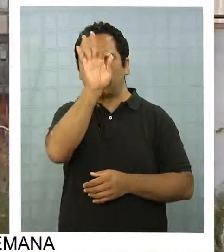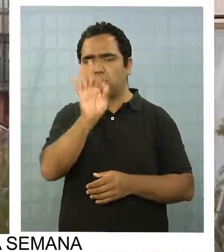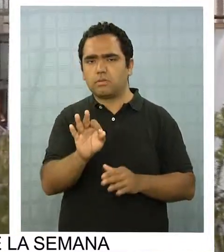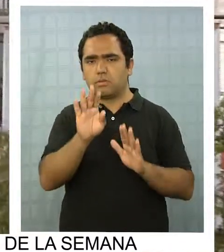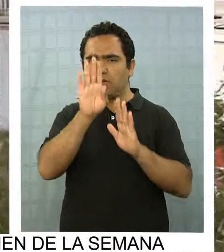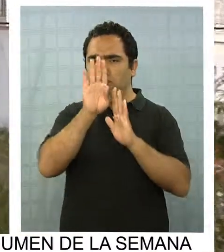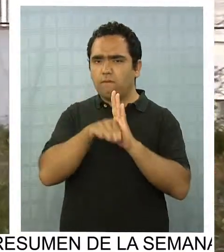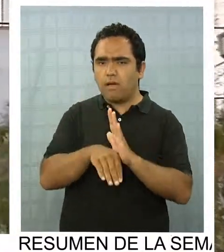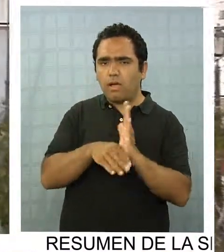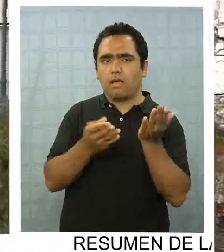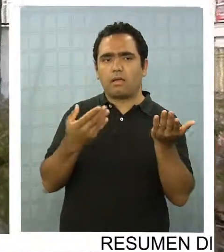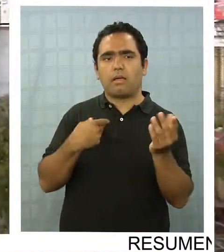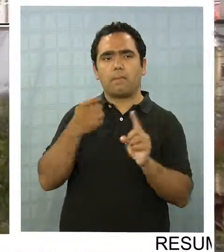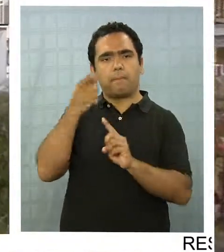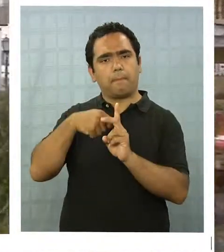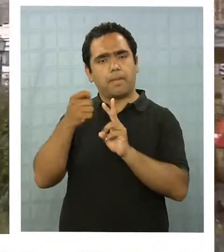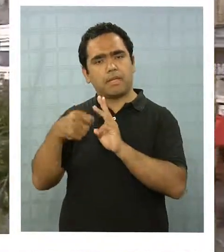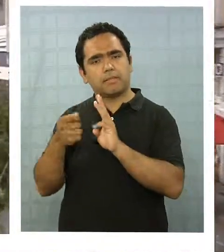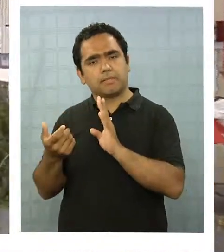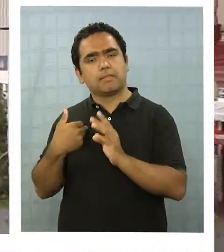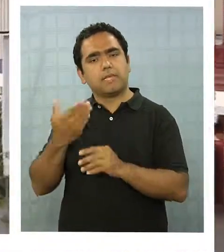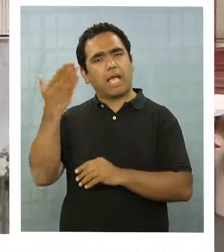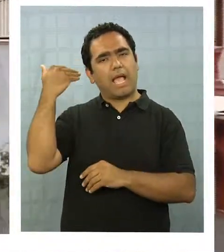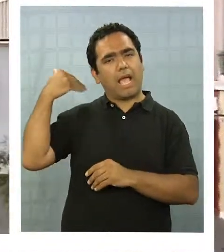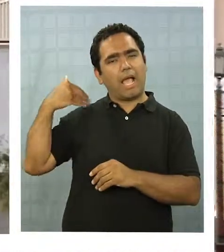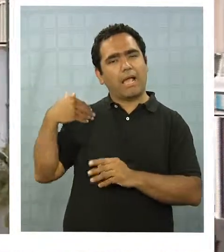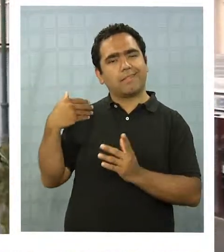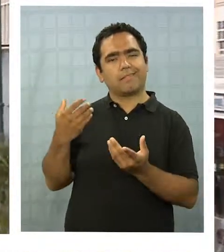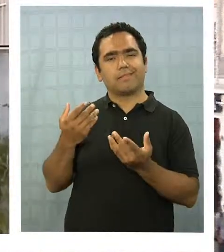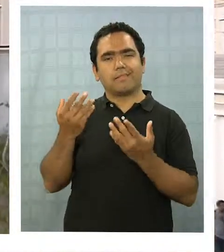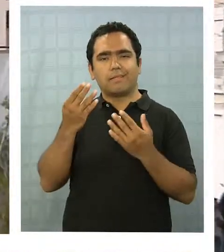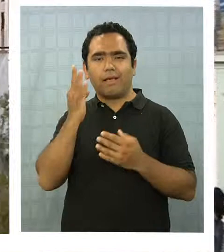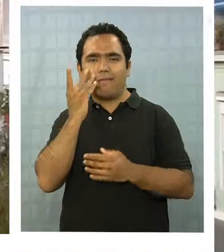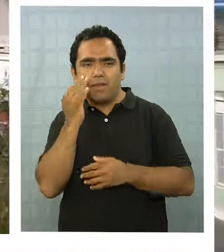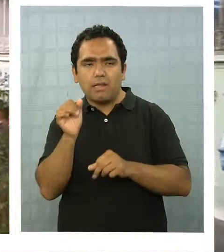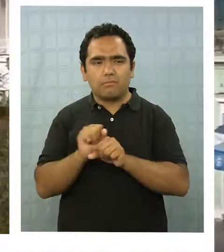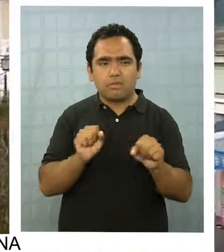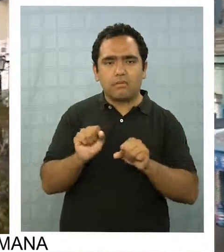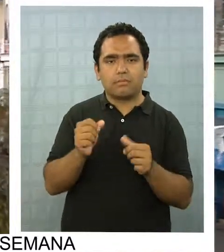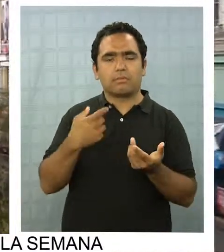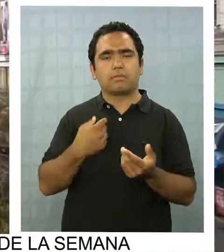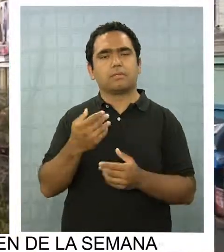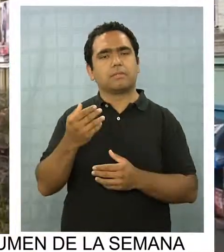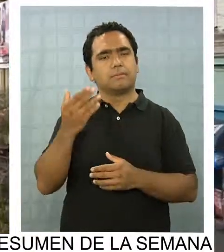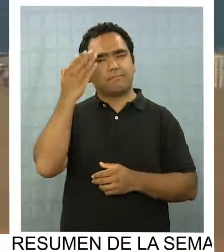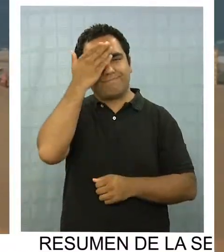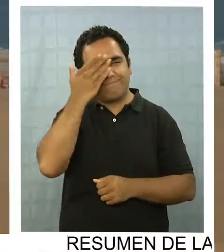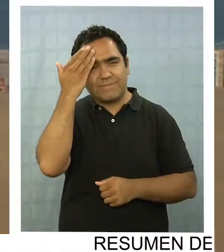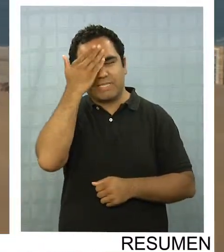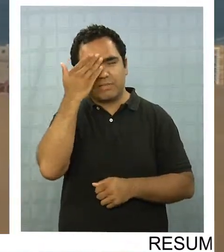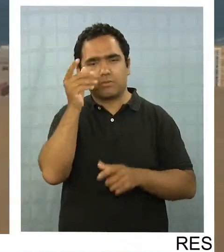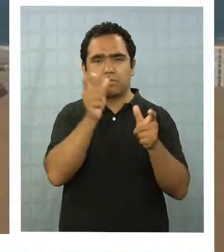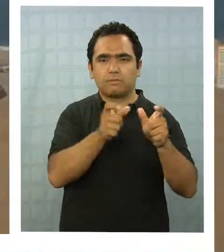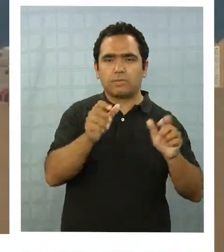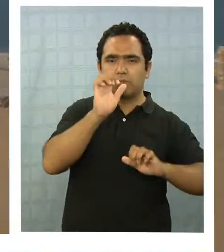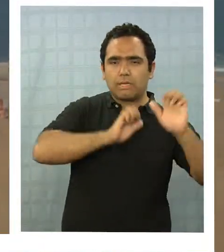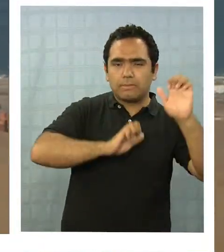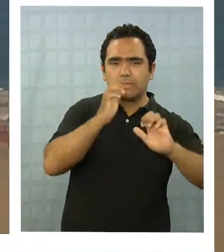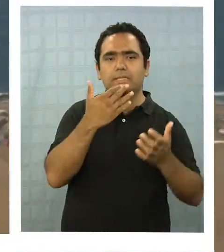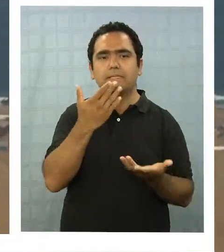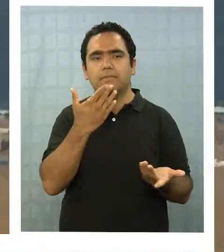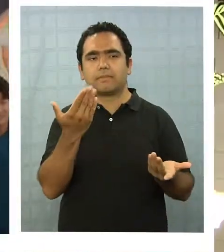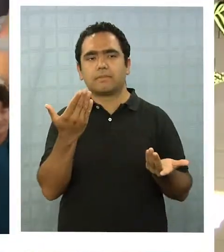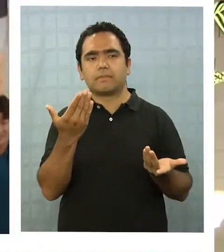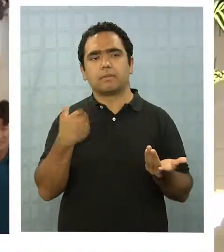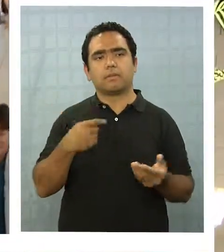de los turistas en los meses posteriores al terremoto generó gran preocupación entre autoridades y empresarios del rubro. Y